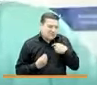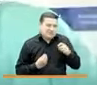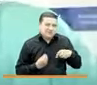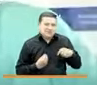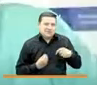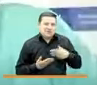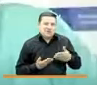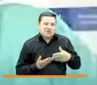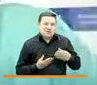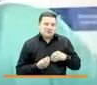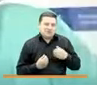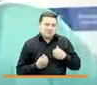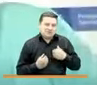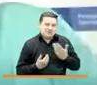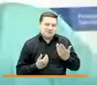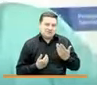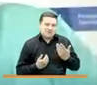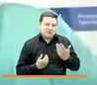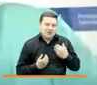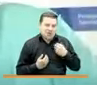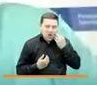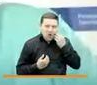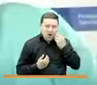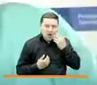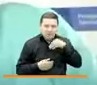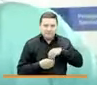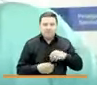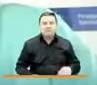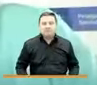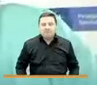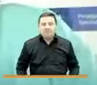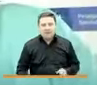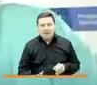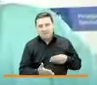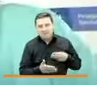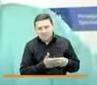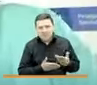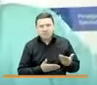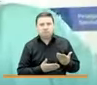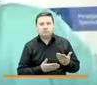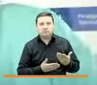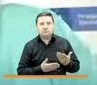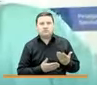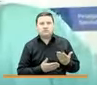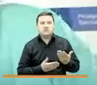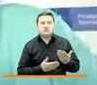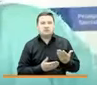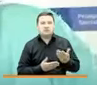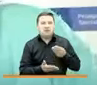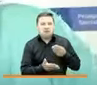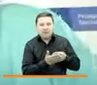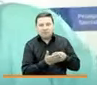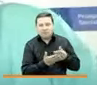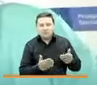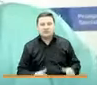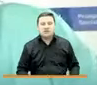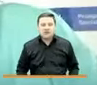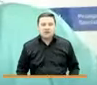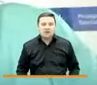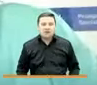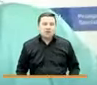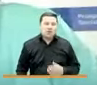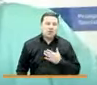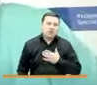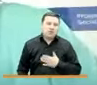iba a comprar para mí, para mi hogar. Pude pagar el resto de la energía, y ha sido,